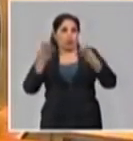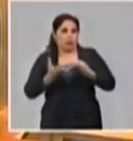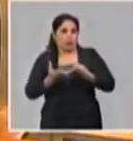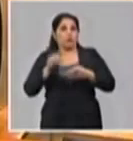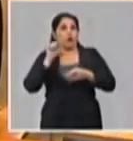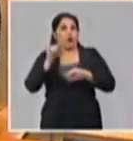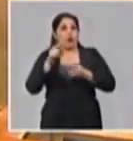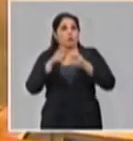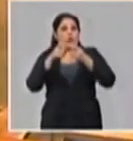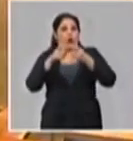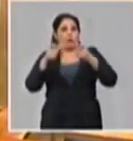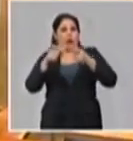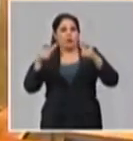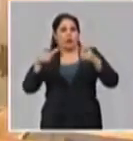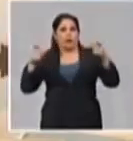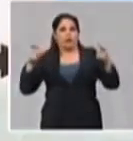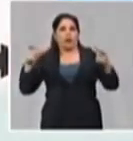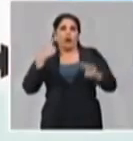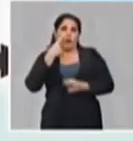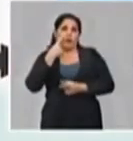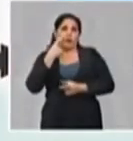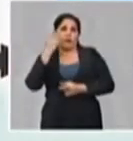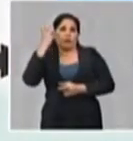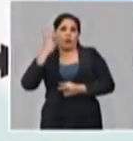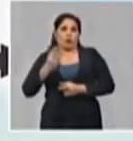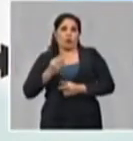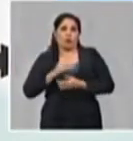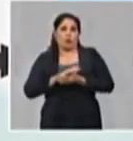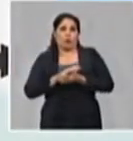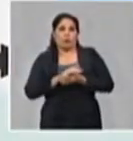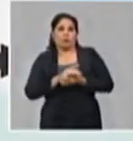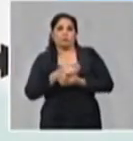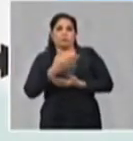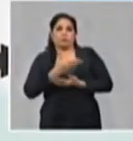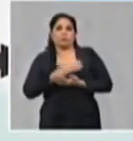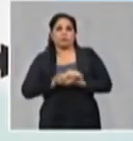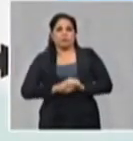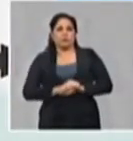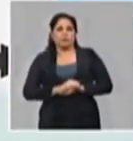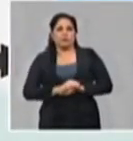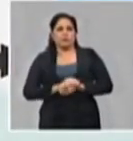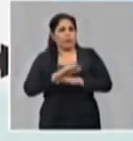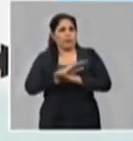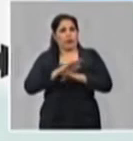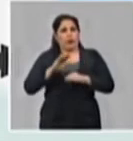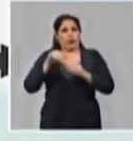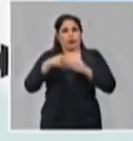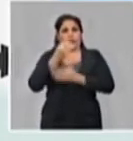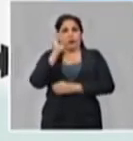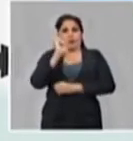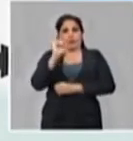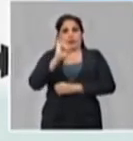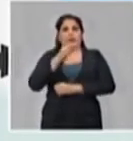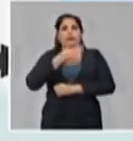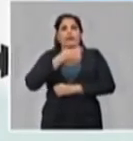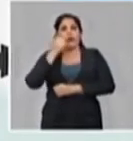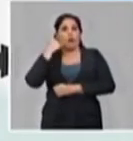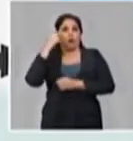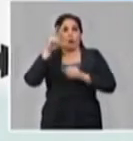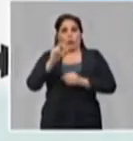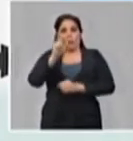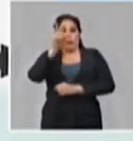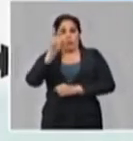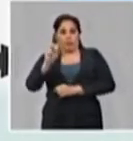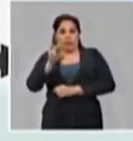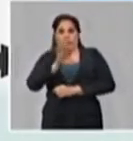que se ha ido incrementando, como se ha apreciado, en el tiempo. Ya el 7 de enero de este año, del